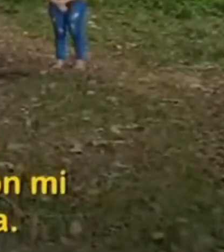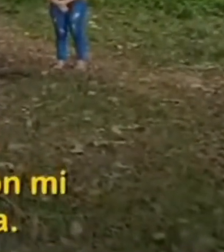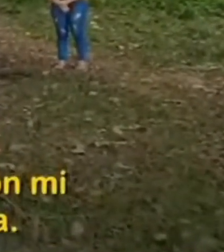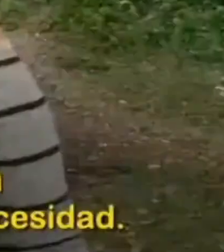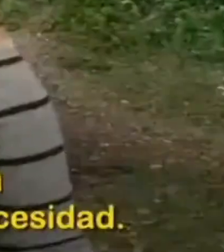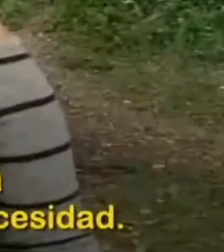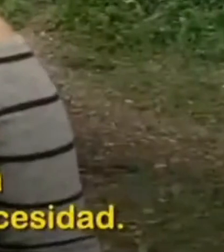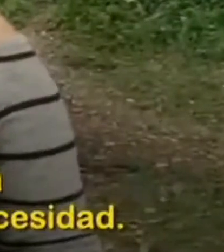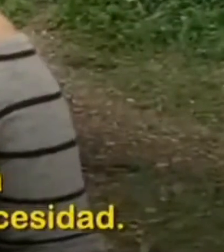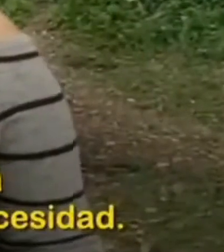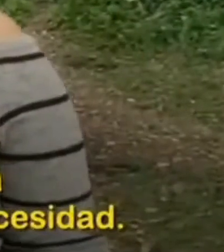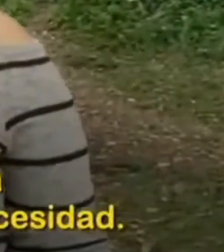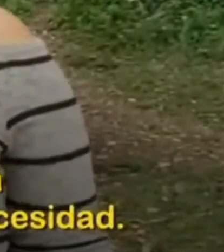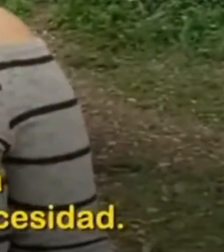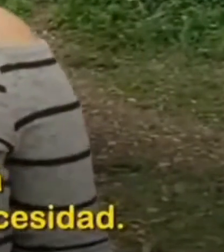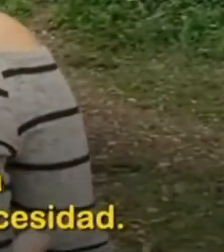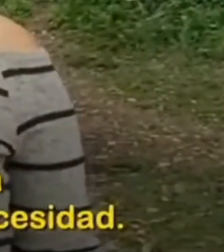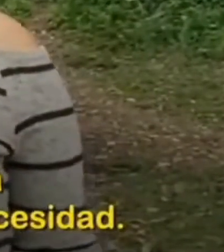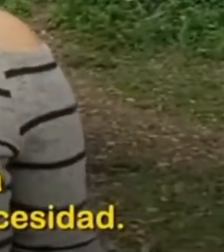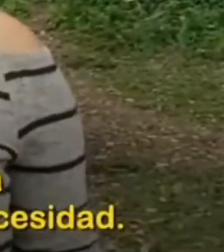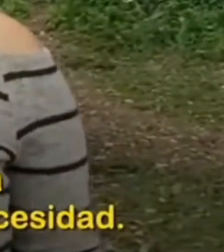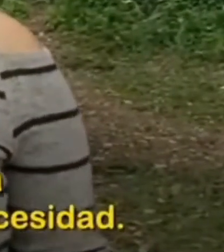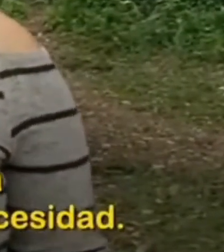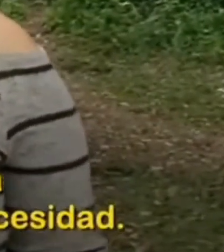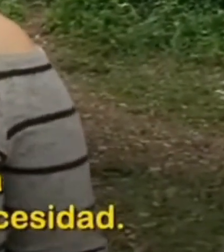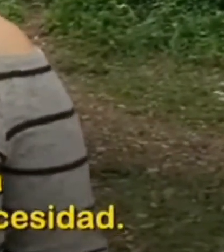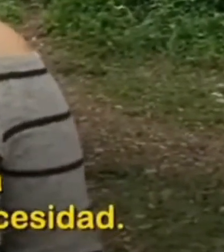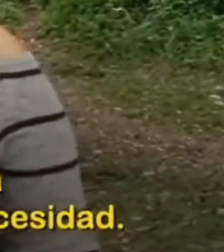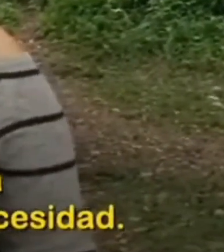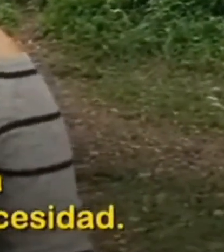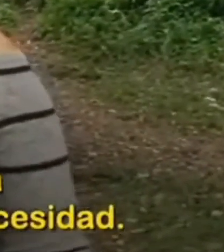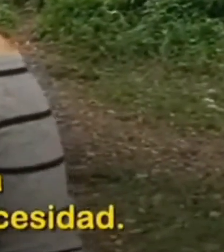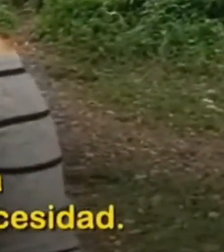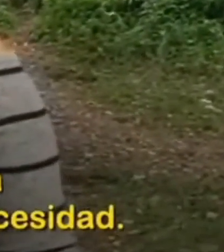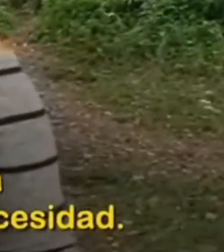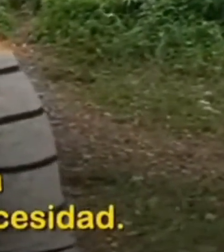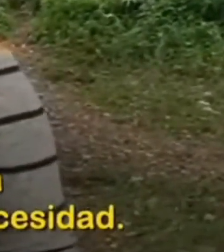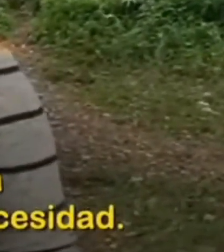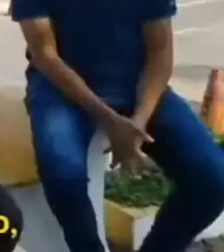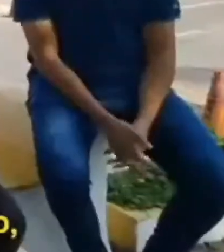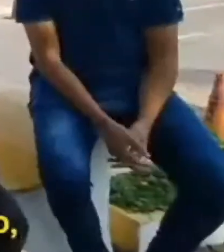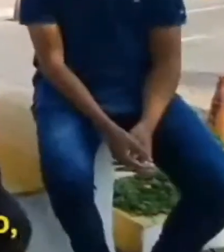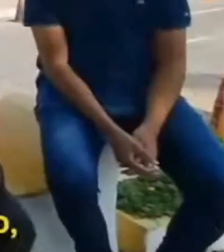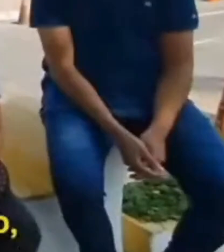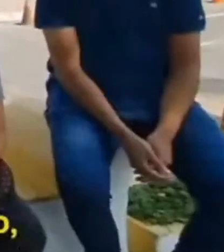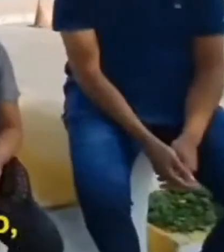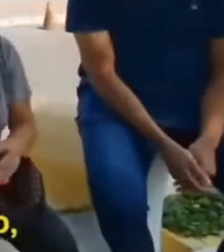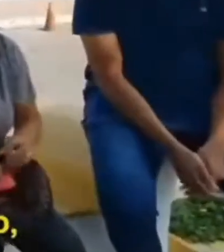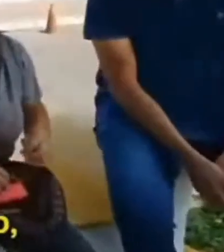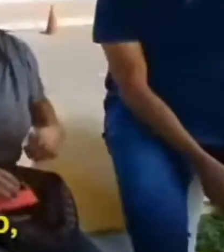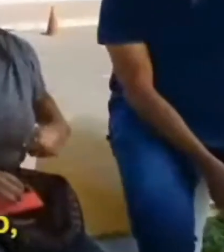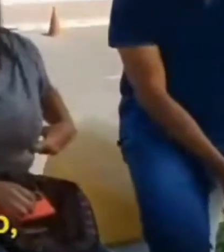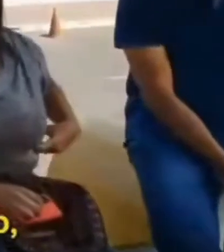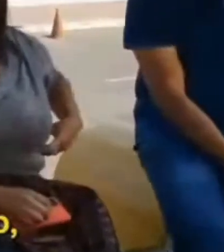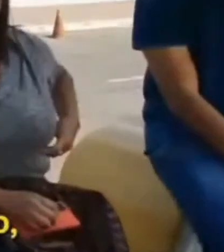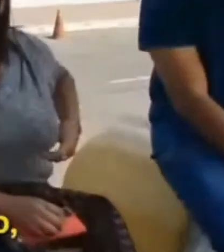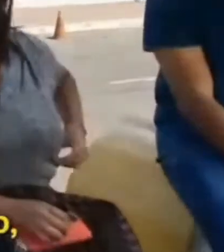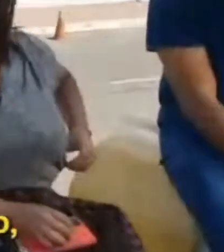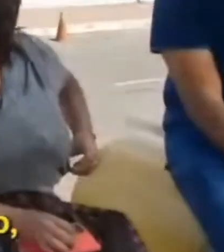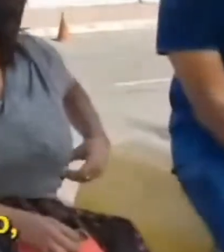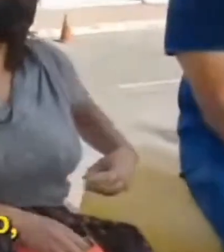a ir hacia España. Gracias a Dios mi negocio está creciendo entonces ya no tengo la necesidad. Aquí no solo son